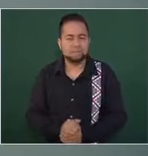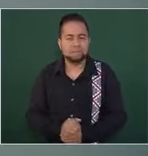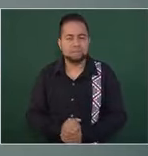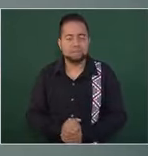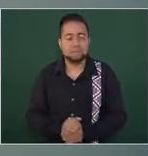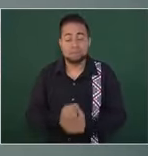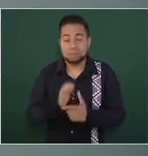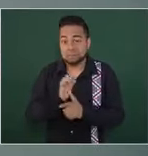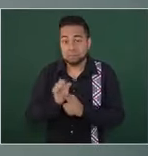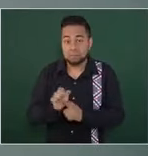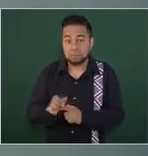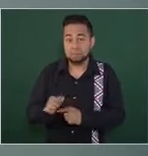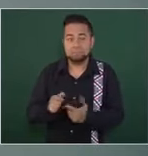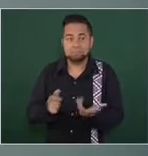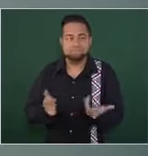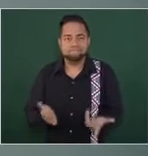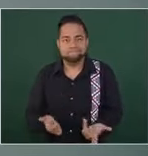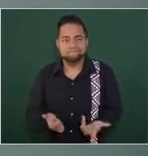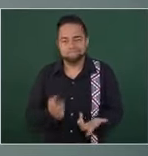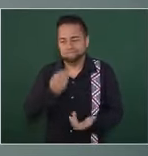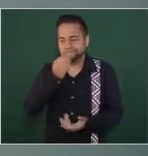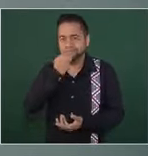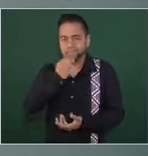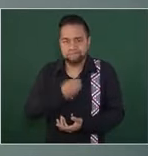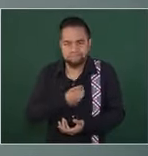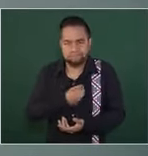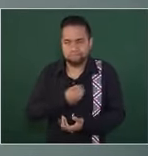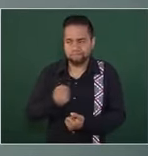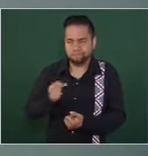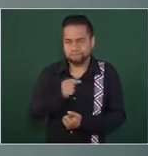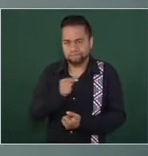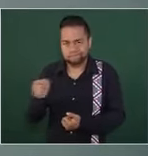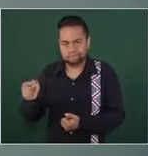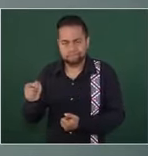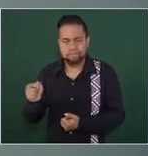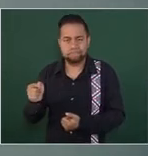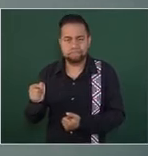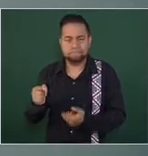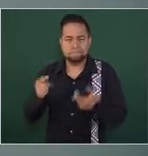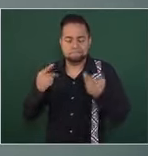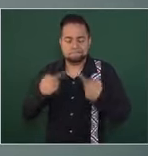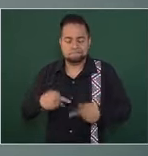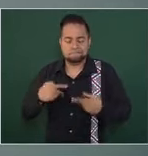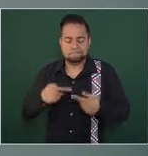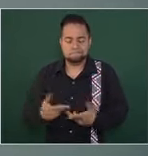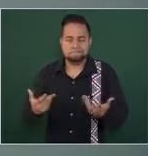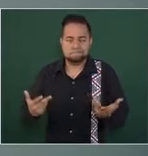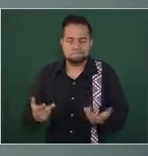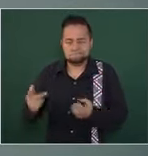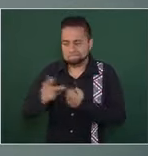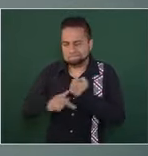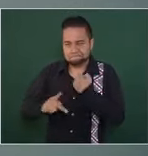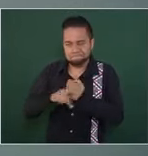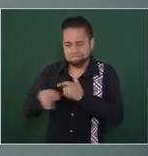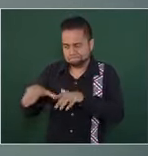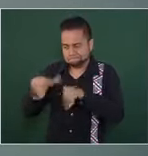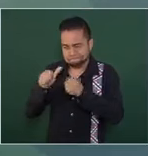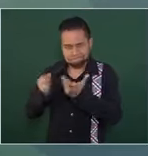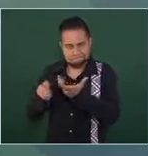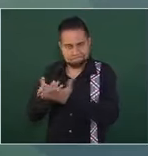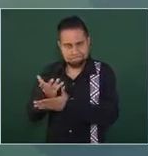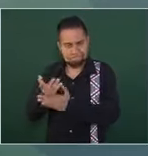no tienen más opción que echarse a andar para buscarse la vida